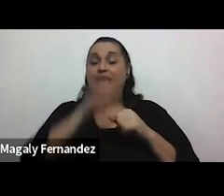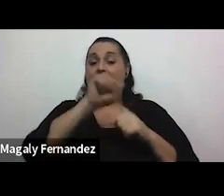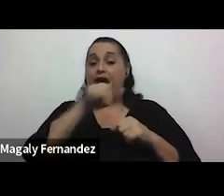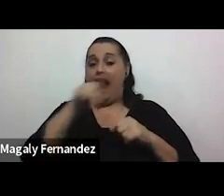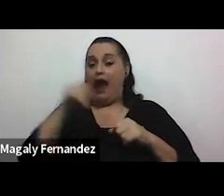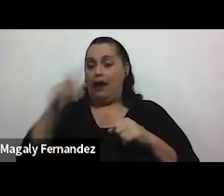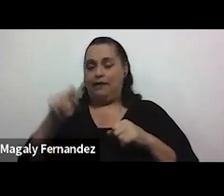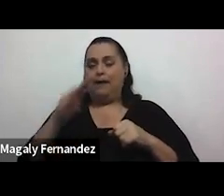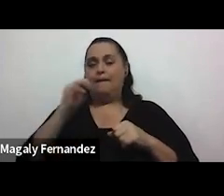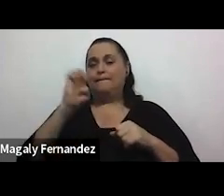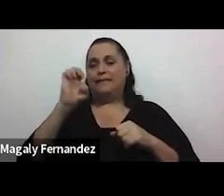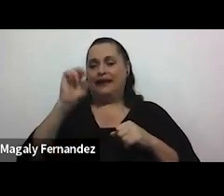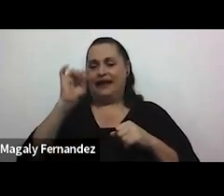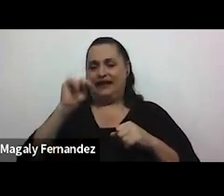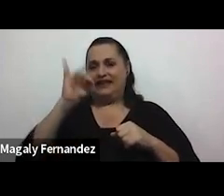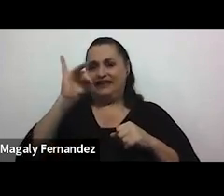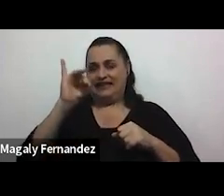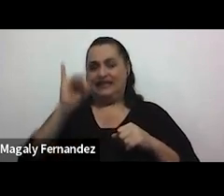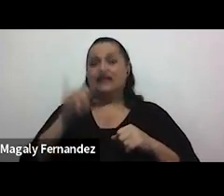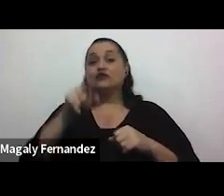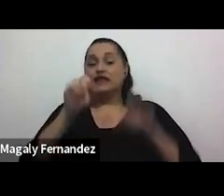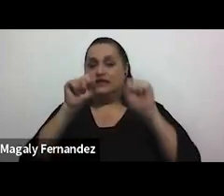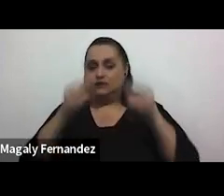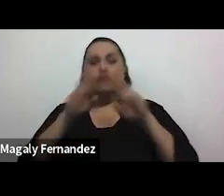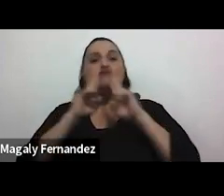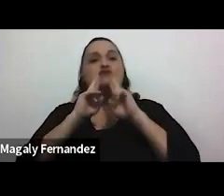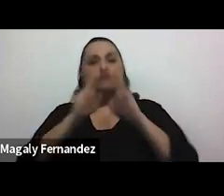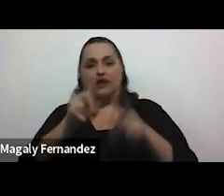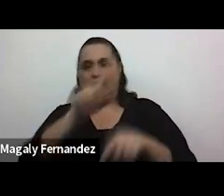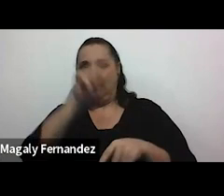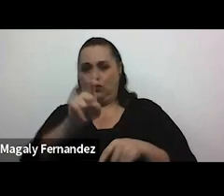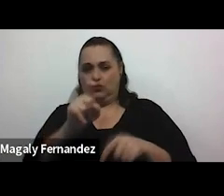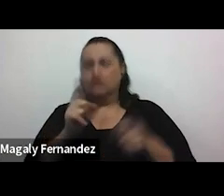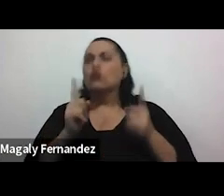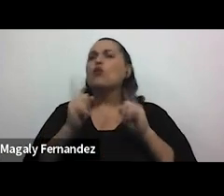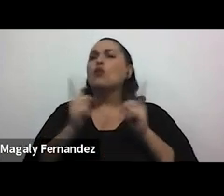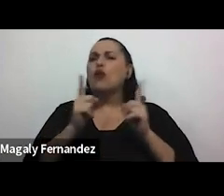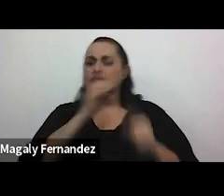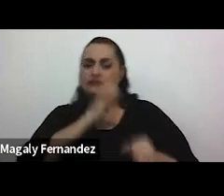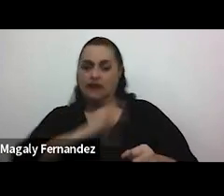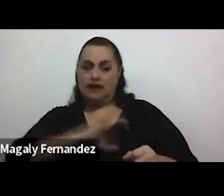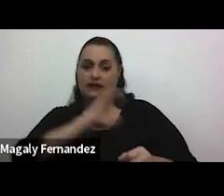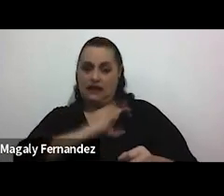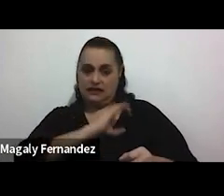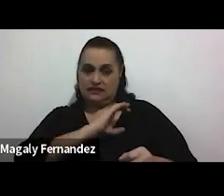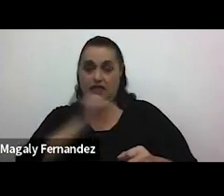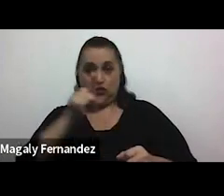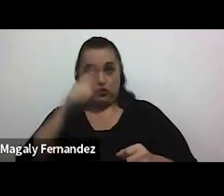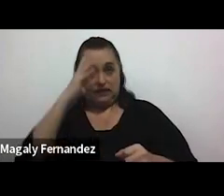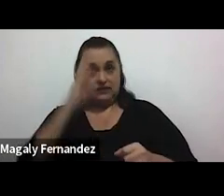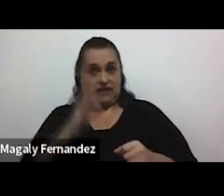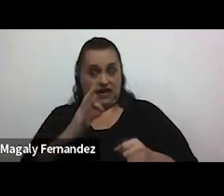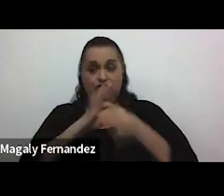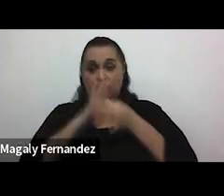Mentimeter para que puedan dar respuesta a esta pregunta. ¿Cuáles son características para ustedes de una